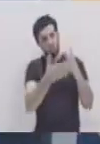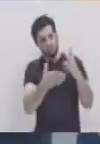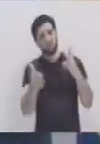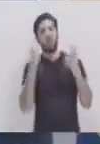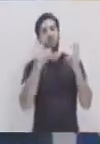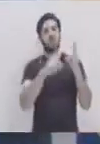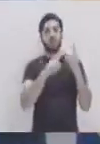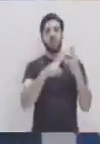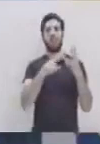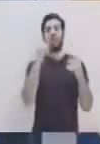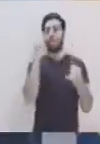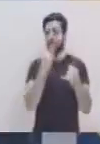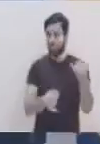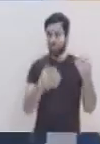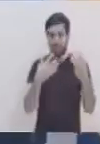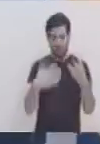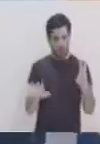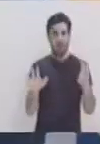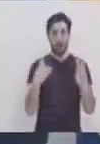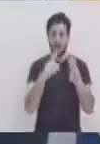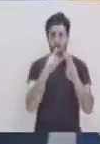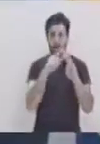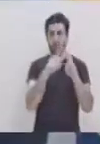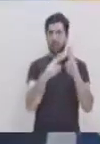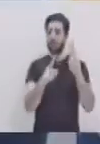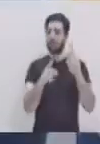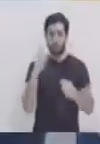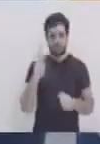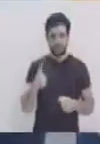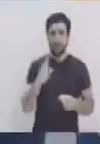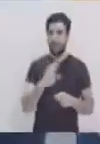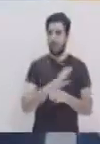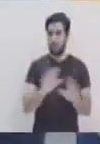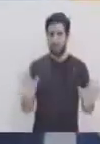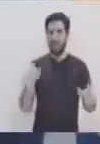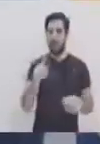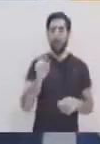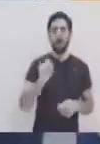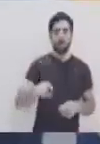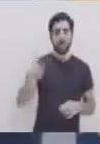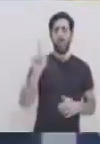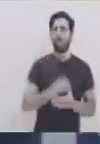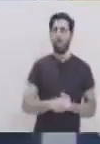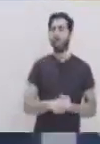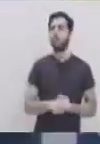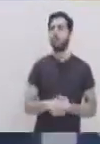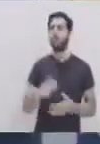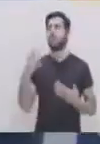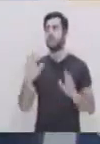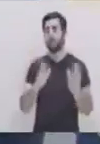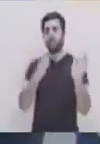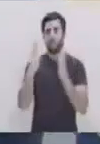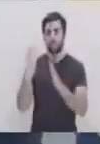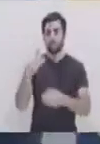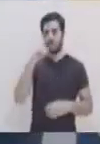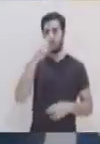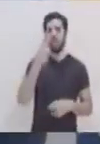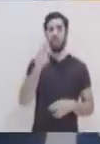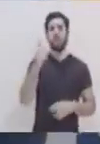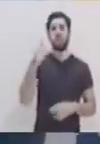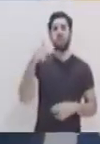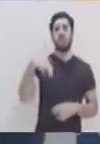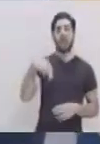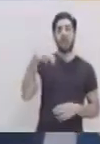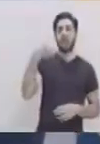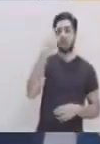Lo clásico y el término que siempre hemos utilizado. Vamos a conocer un nuevo término, que es el transmedia. ¿A qué nos